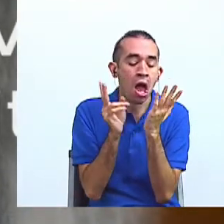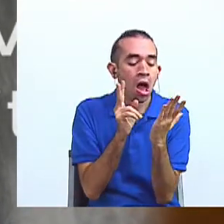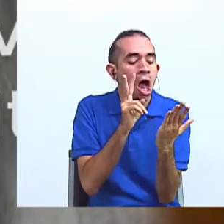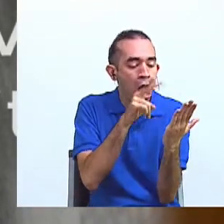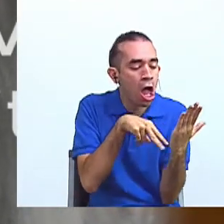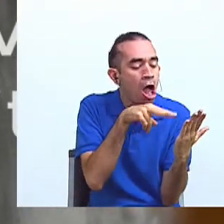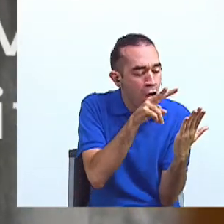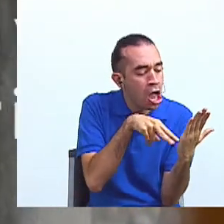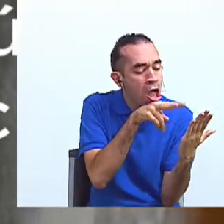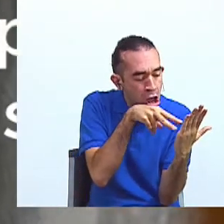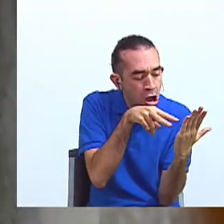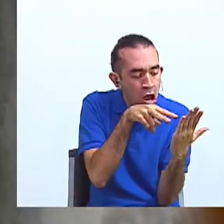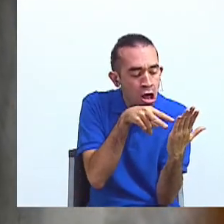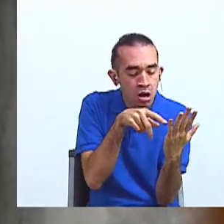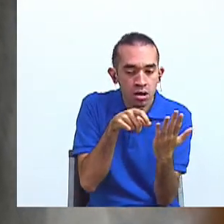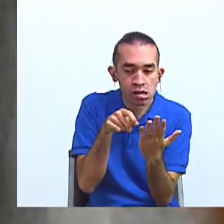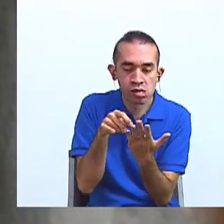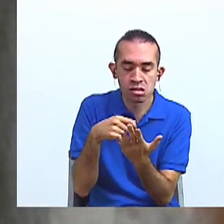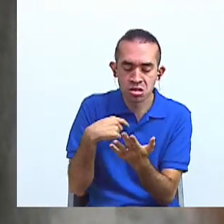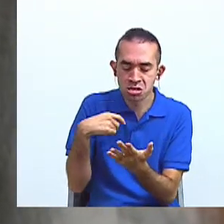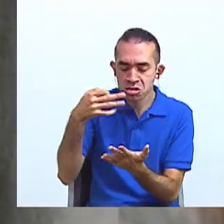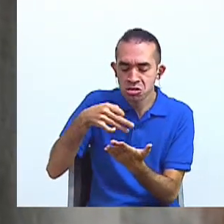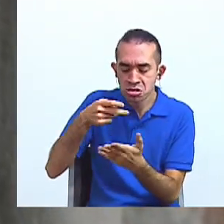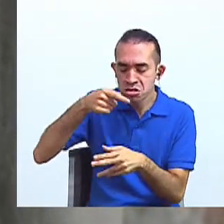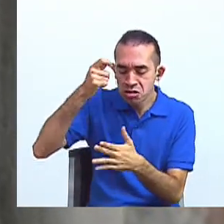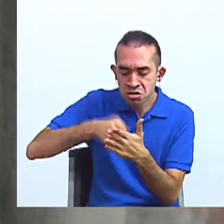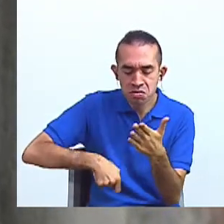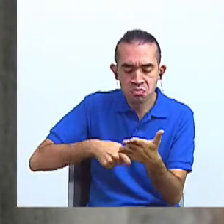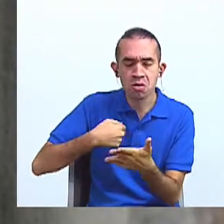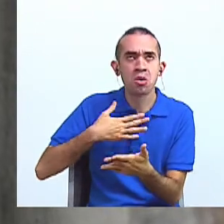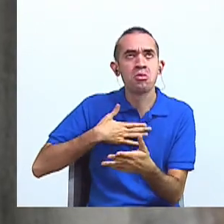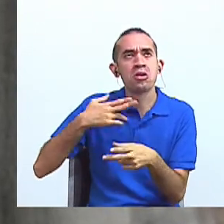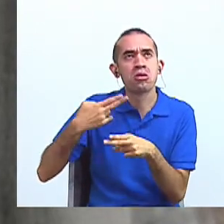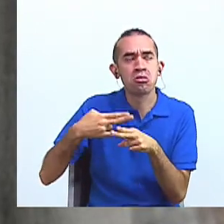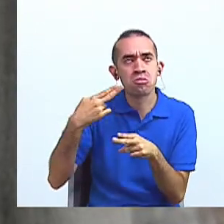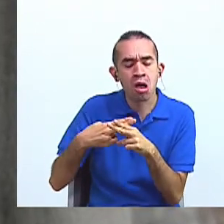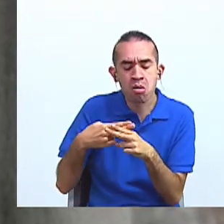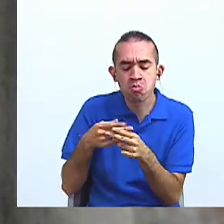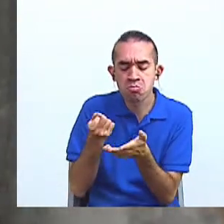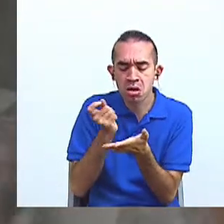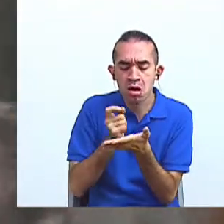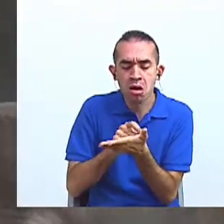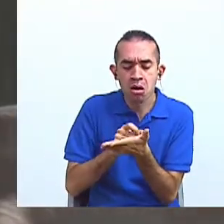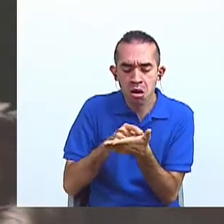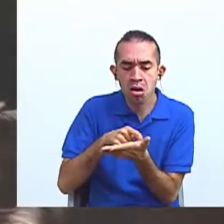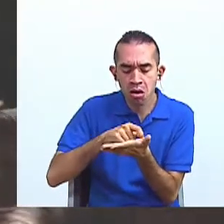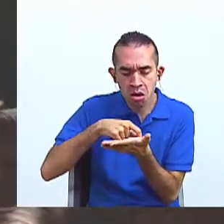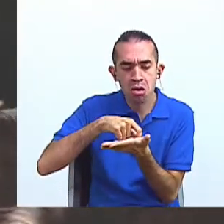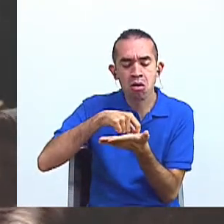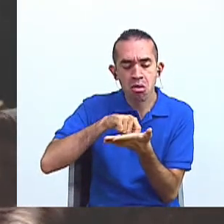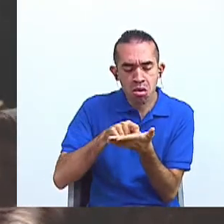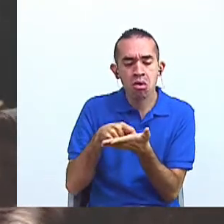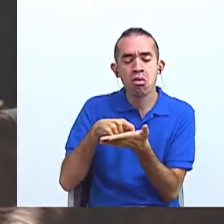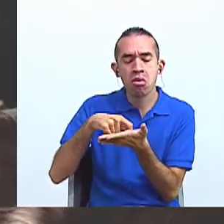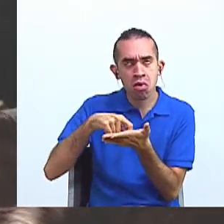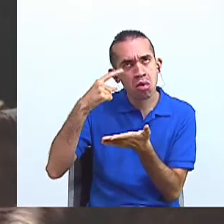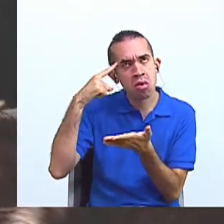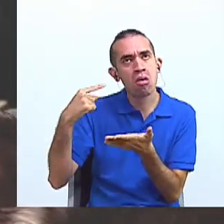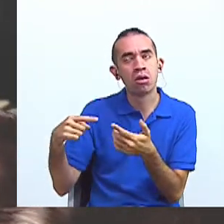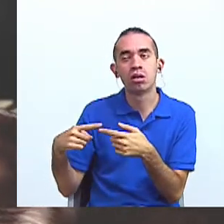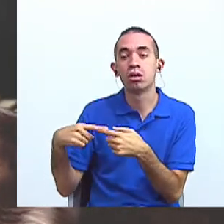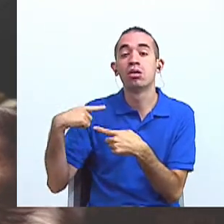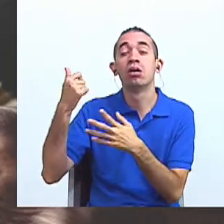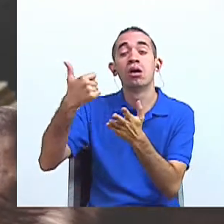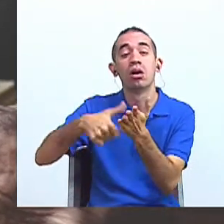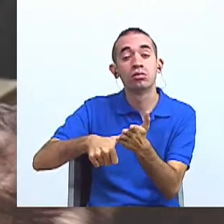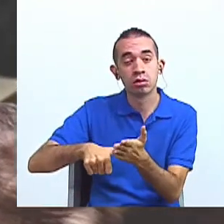algún papel oficial. Por ejemplo, en época de elecciones. Pero como tales sucesos ocurrían muy esporádicamente,